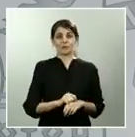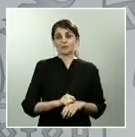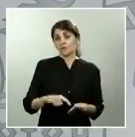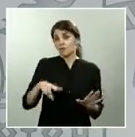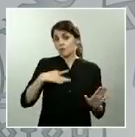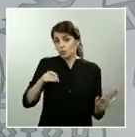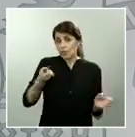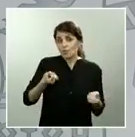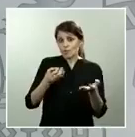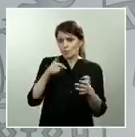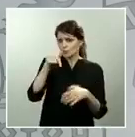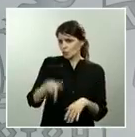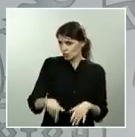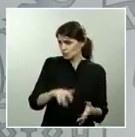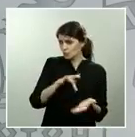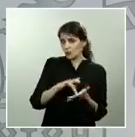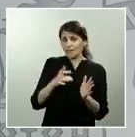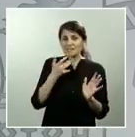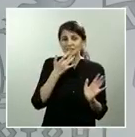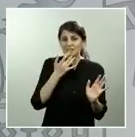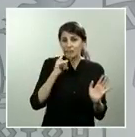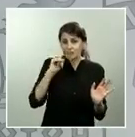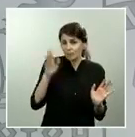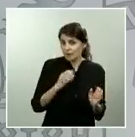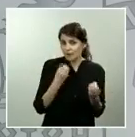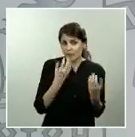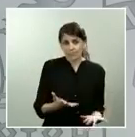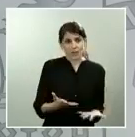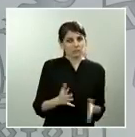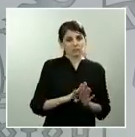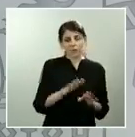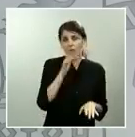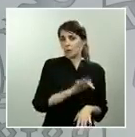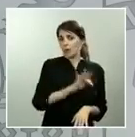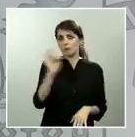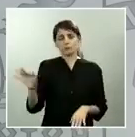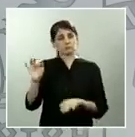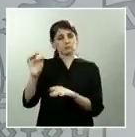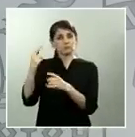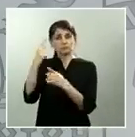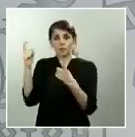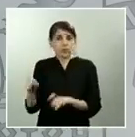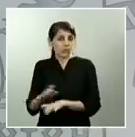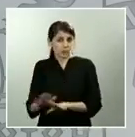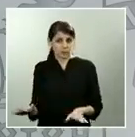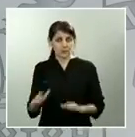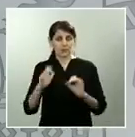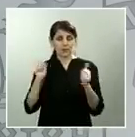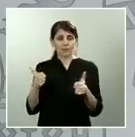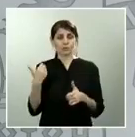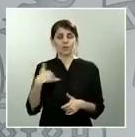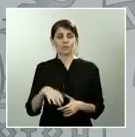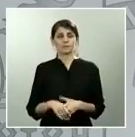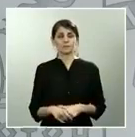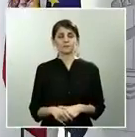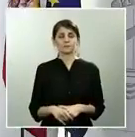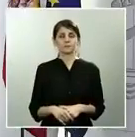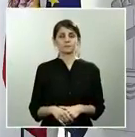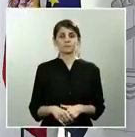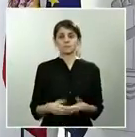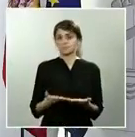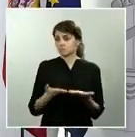si les parece, con esta información damos paso al turno de pregunta, a la ronda de intervenciones que ustedes quieran formular.